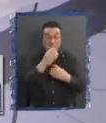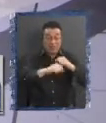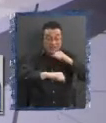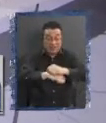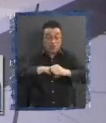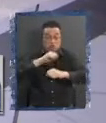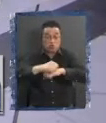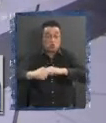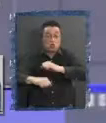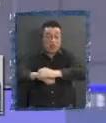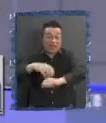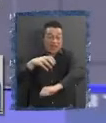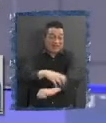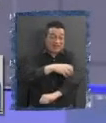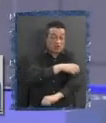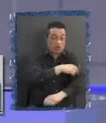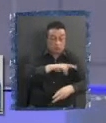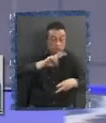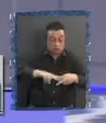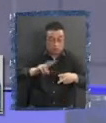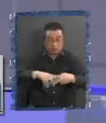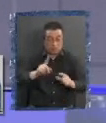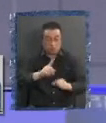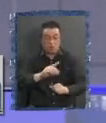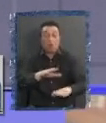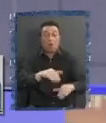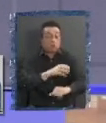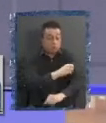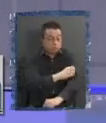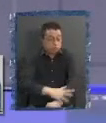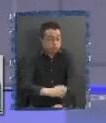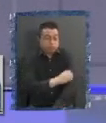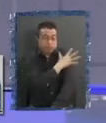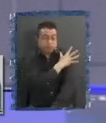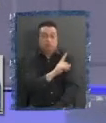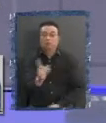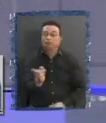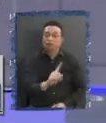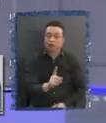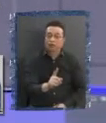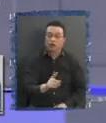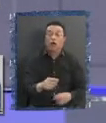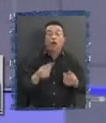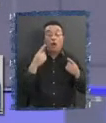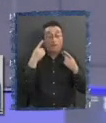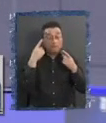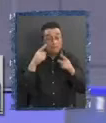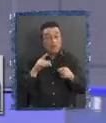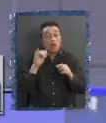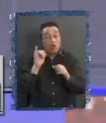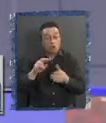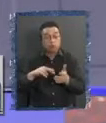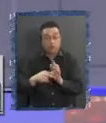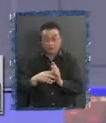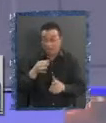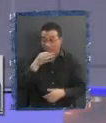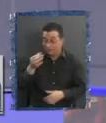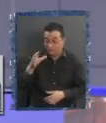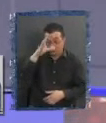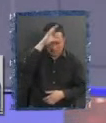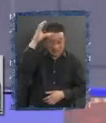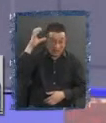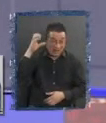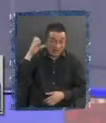no soluciona ningún problema de descentralización. Tiende hacia allá, podría ser. Pero los problemas que señala Elisa recién con respecto